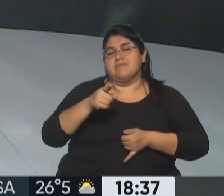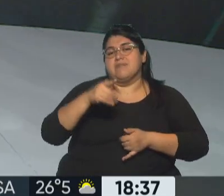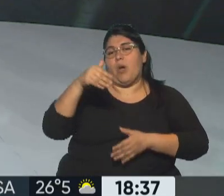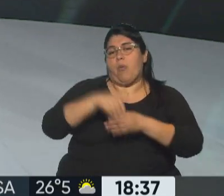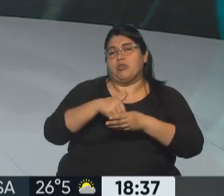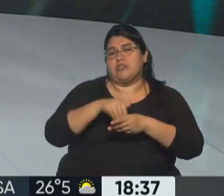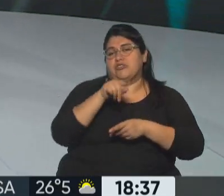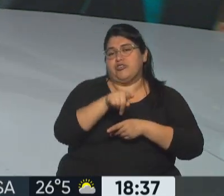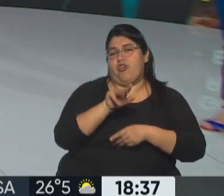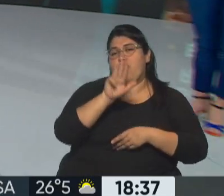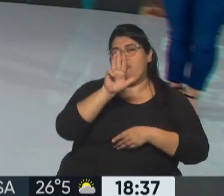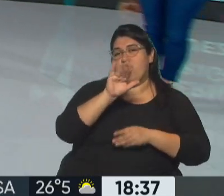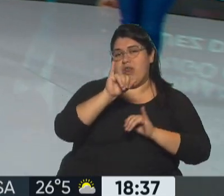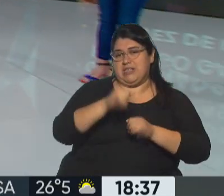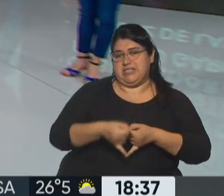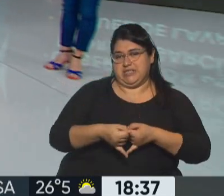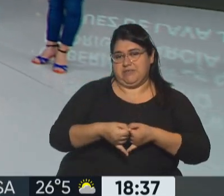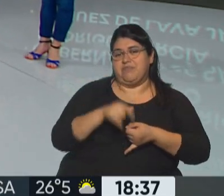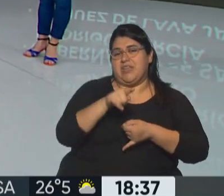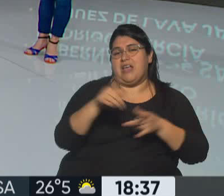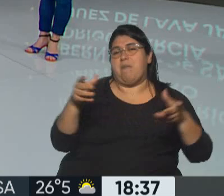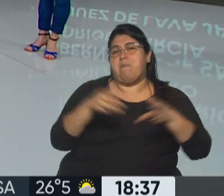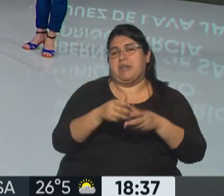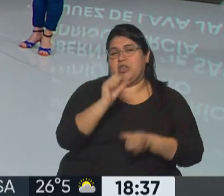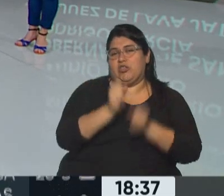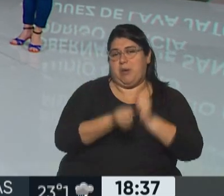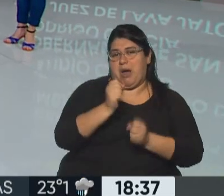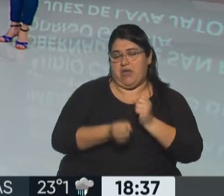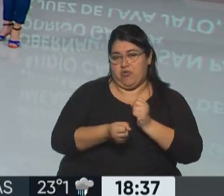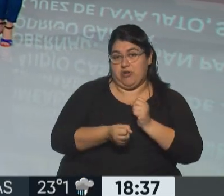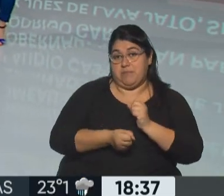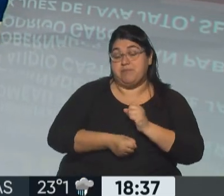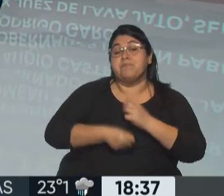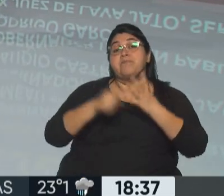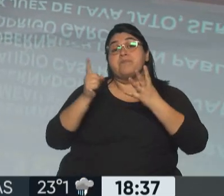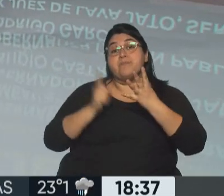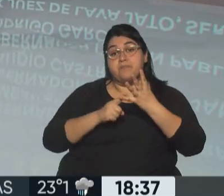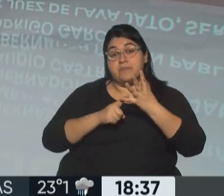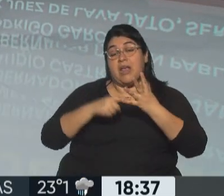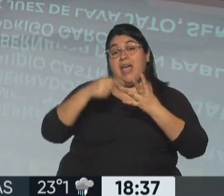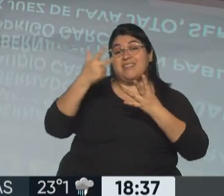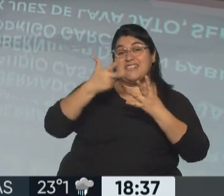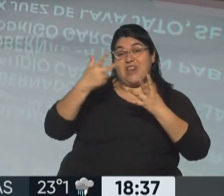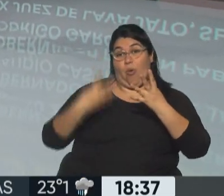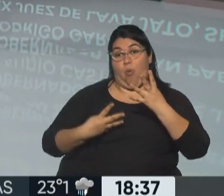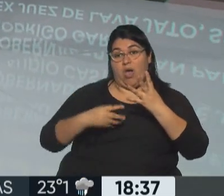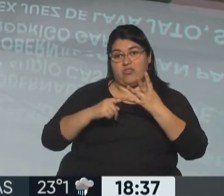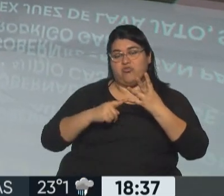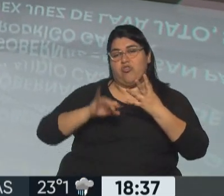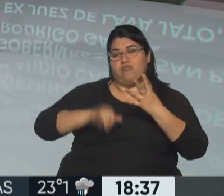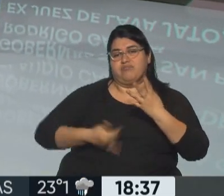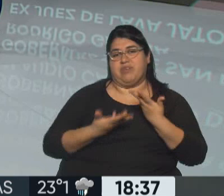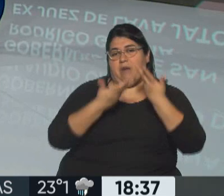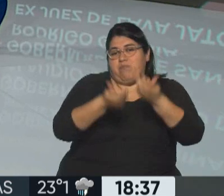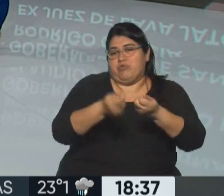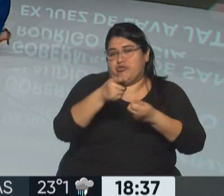por el candidato del Partido de los Trabajadores, así que la tercera candidata y el cuarto candidato salieron a apoyar